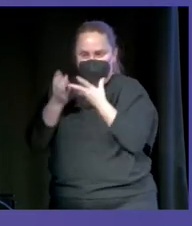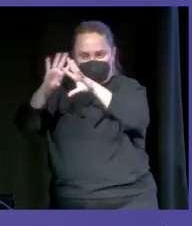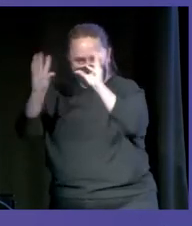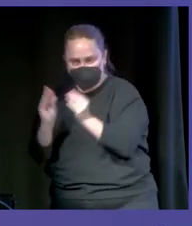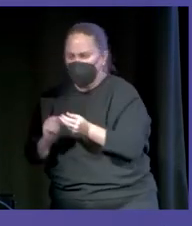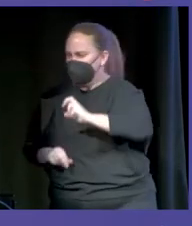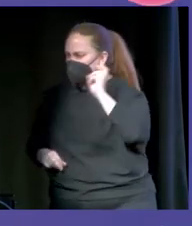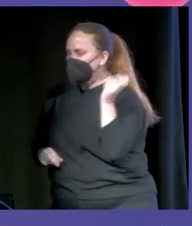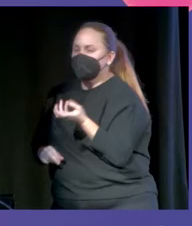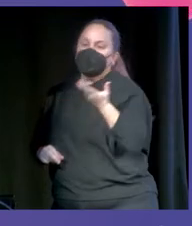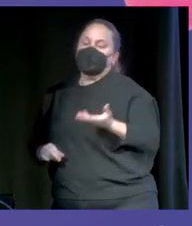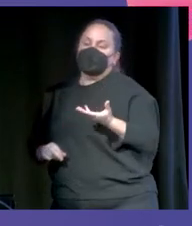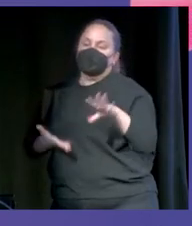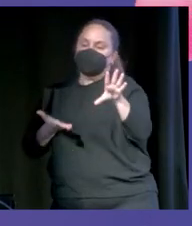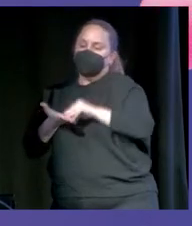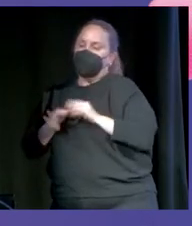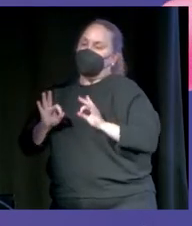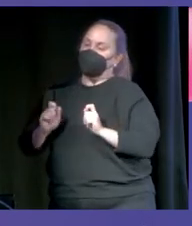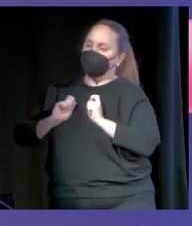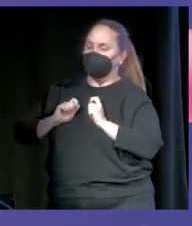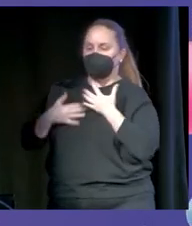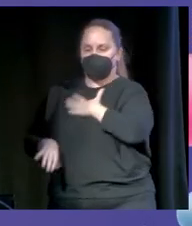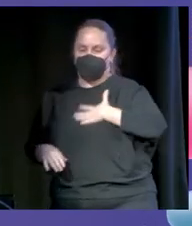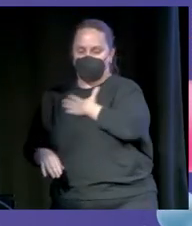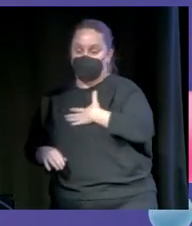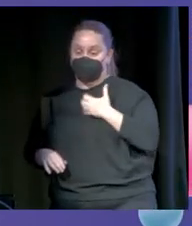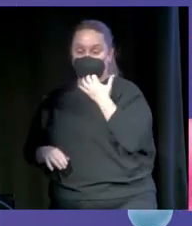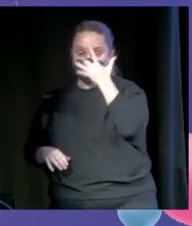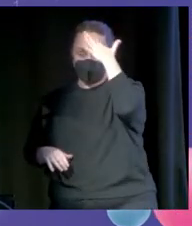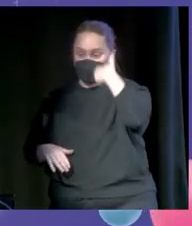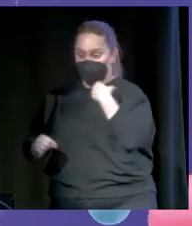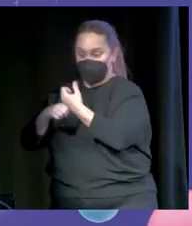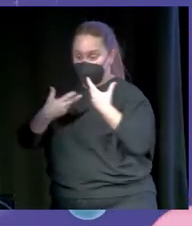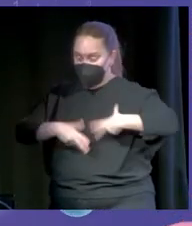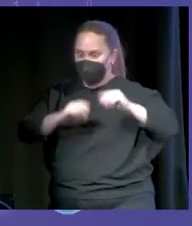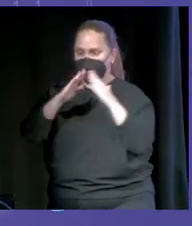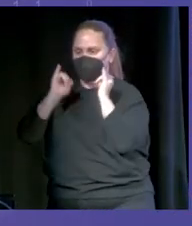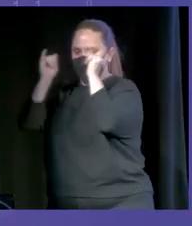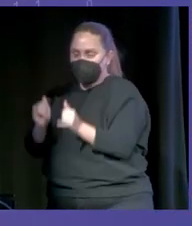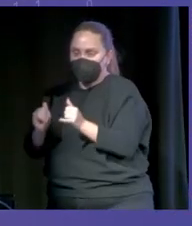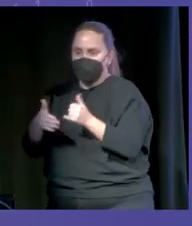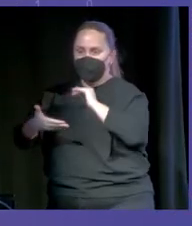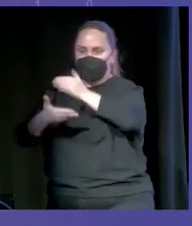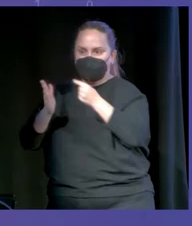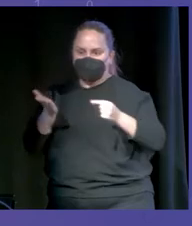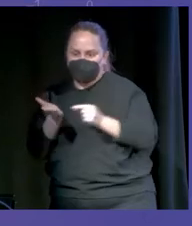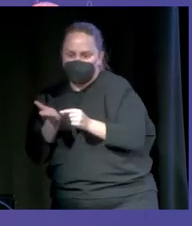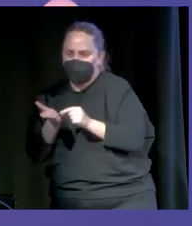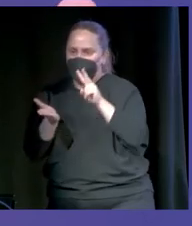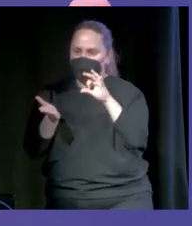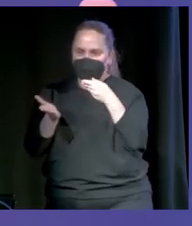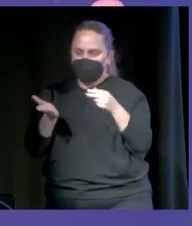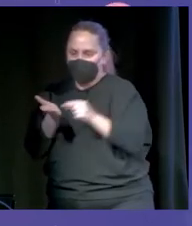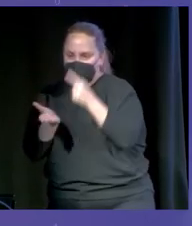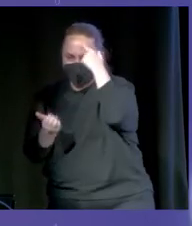importante, que sea algo en lo que os sintáis cómodos. Yo, si tengo que llegar a casa y ponerme con el ordenador en el que no sé meter el USB a hacer una presentación